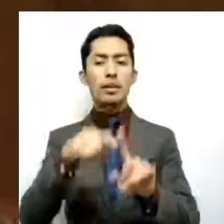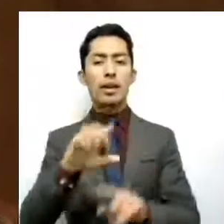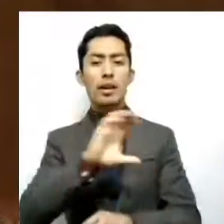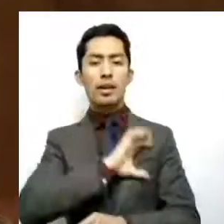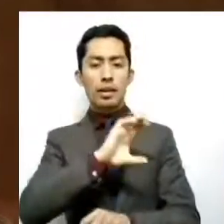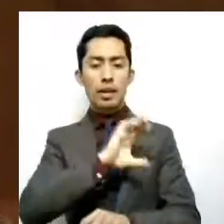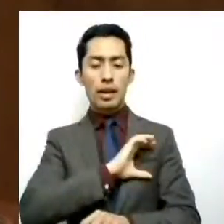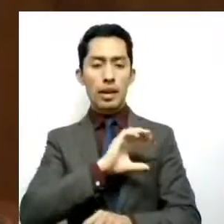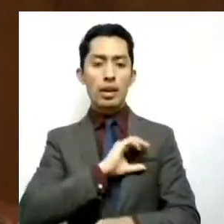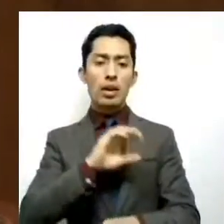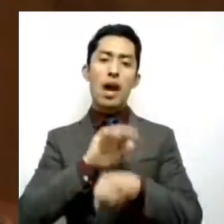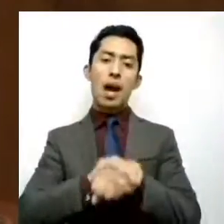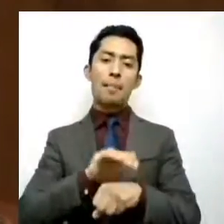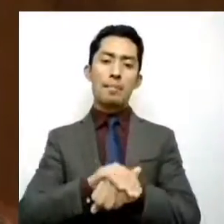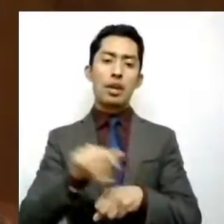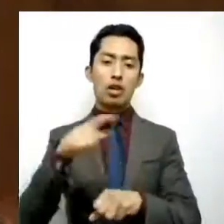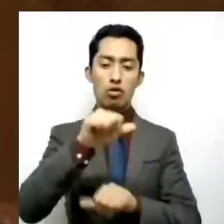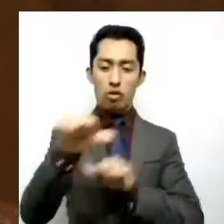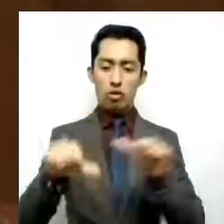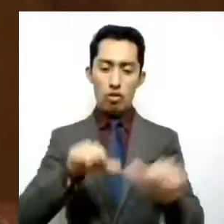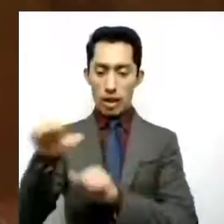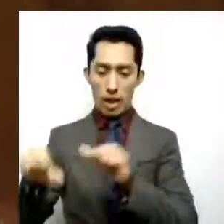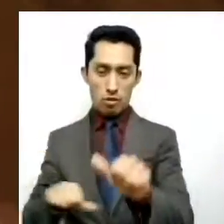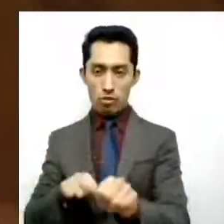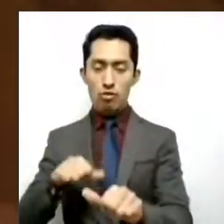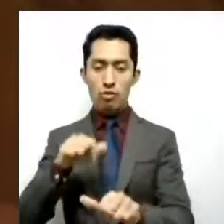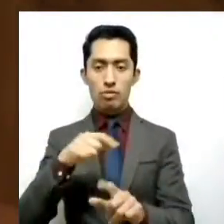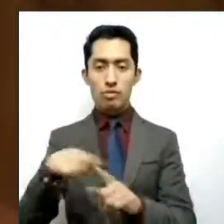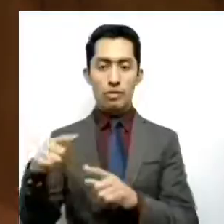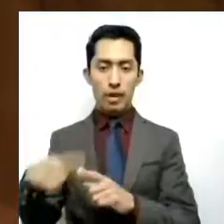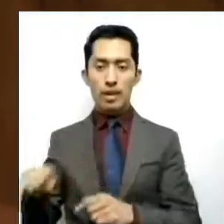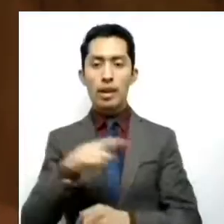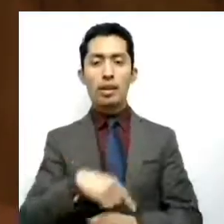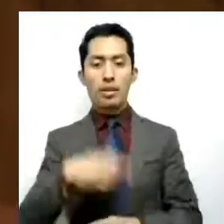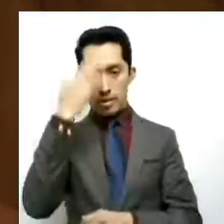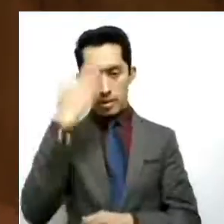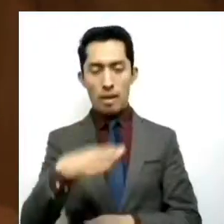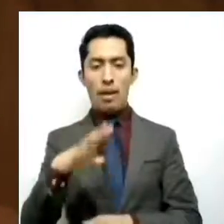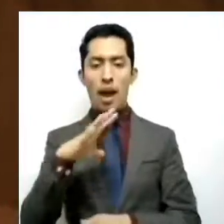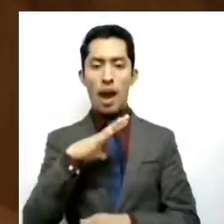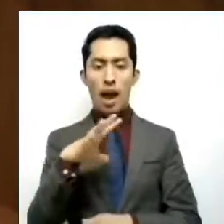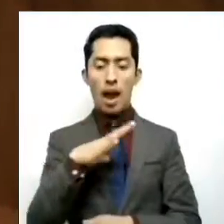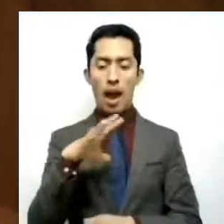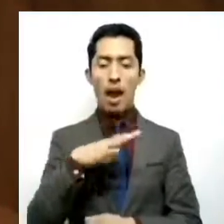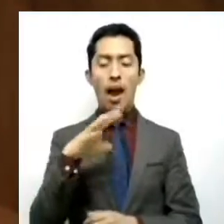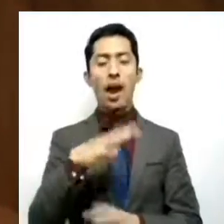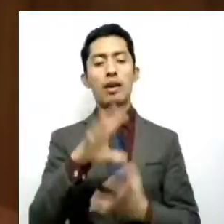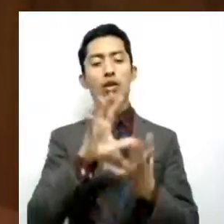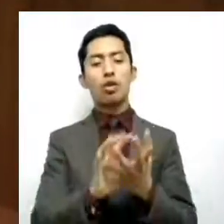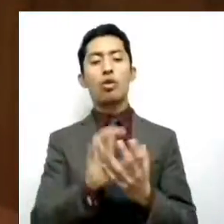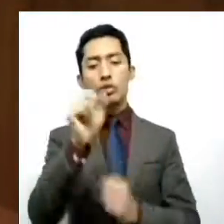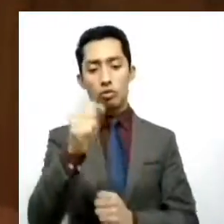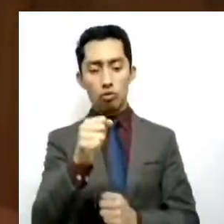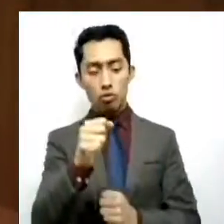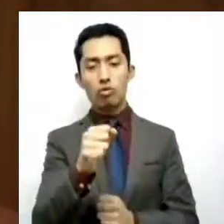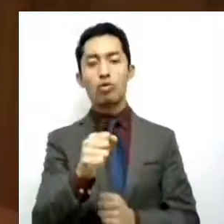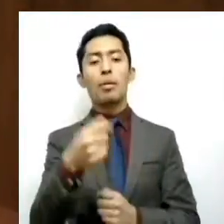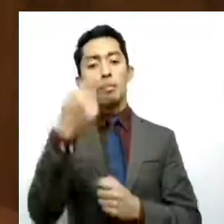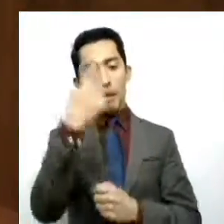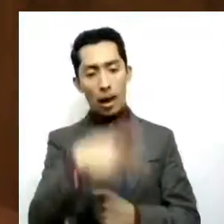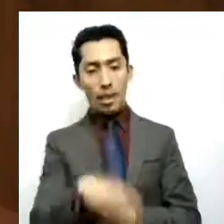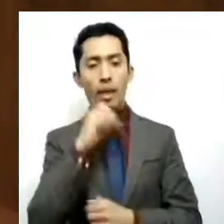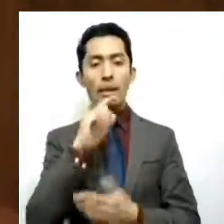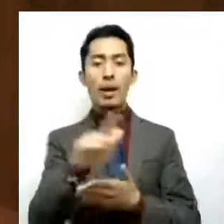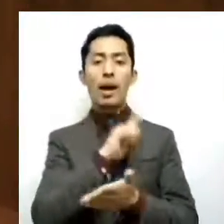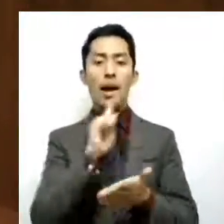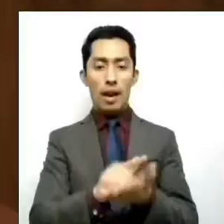rotarios. En ejercicio de las funciones que la Constitución y las leyes del Estado me